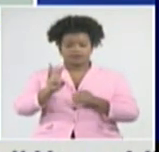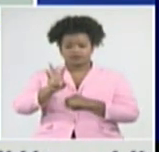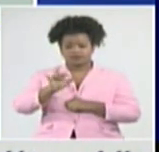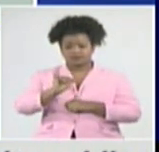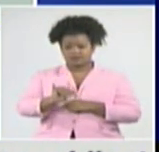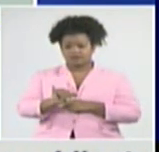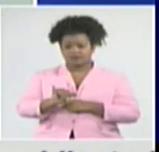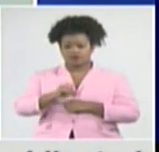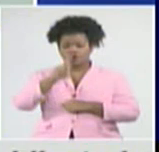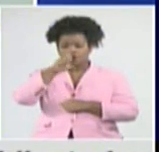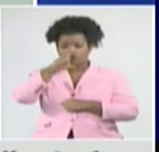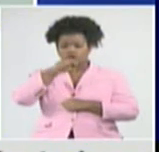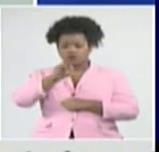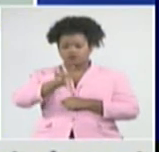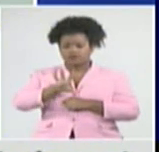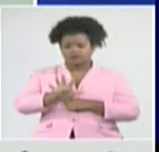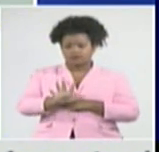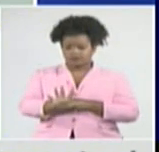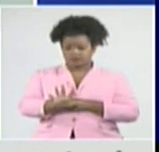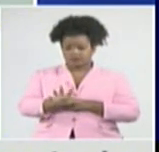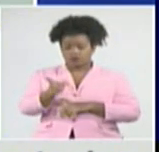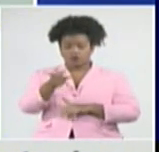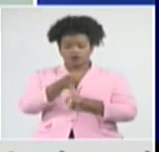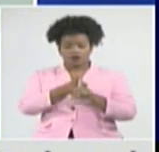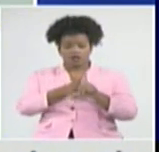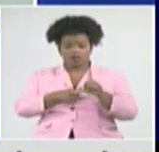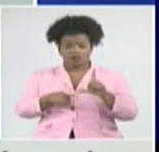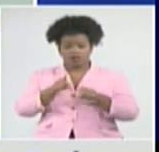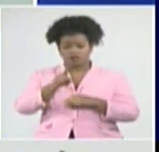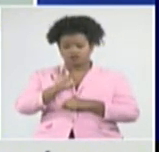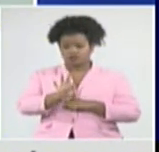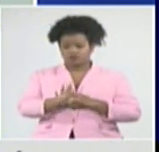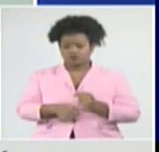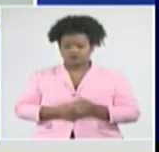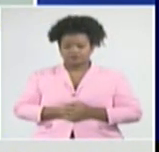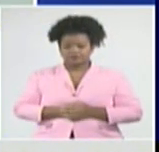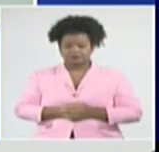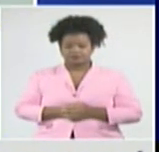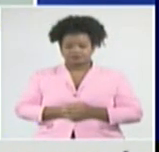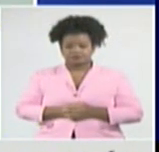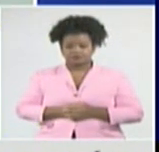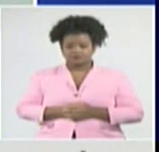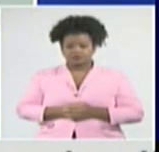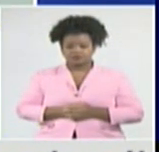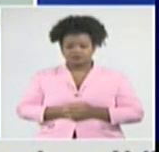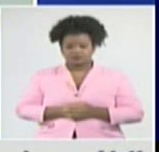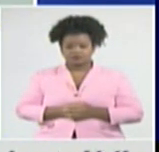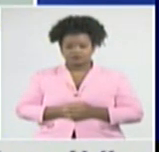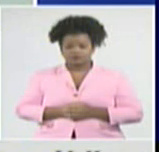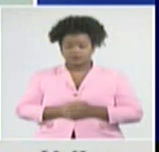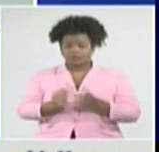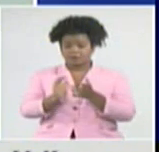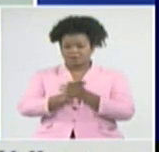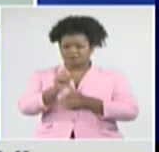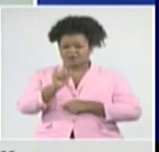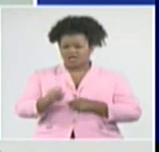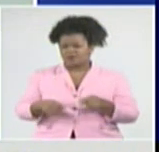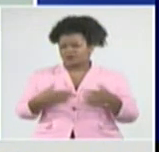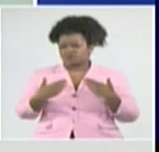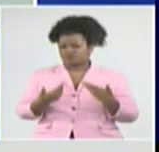Cotorro 35, y Regla 18. Vamos a ver cuál es la situación de Mayabeque, hoy con